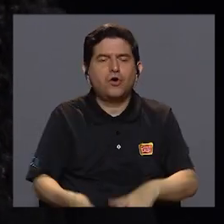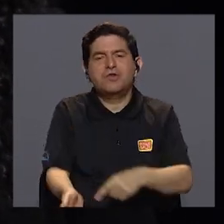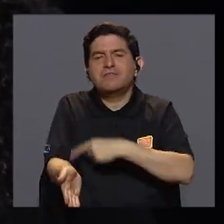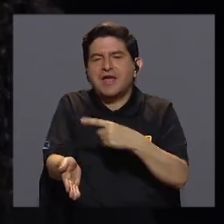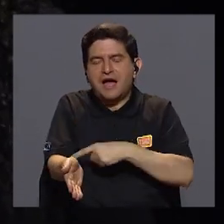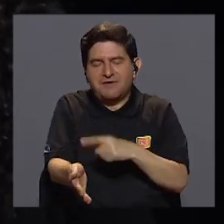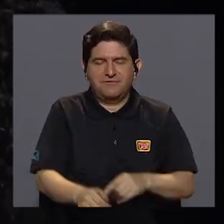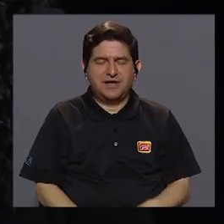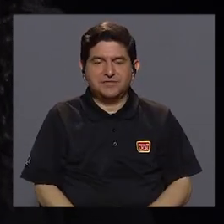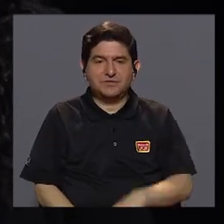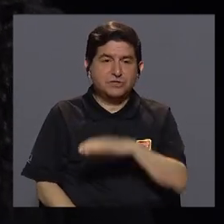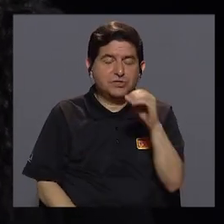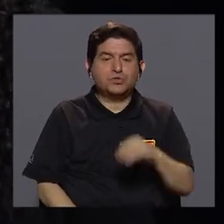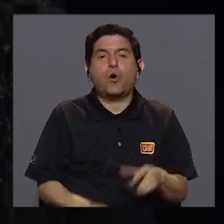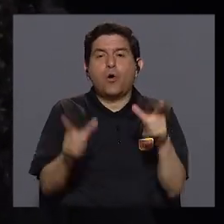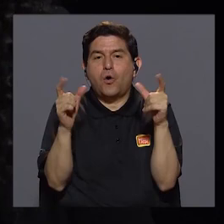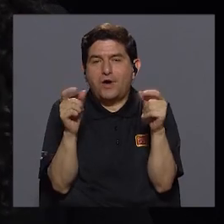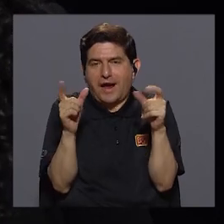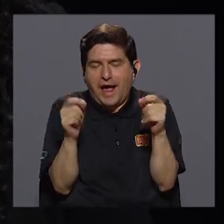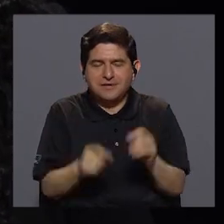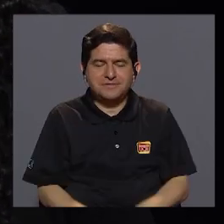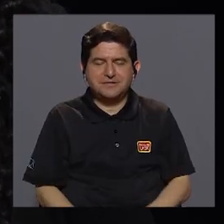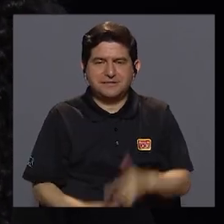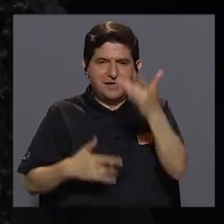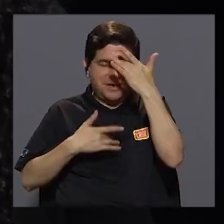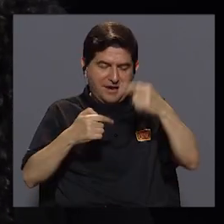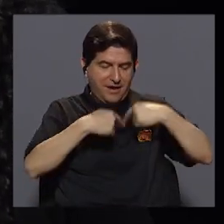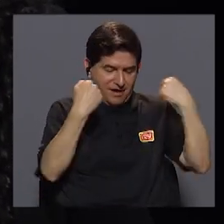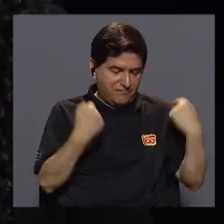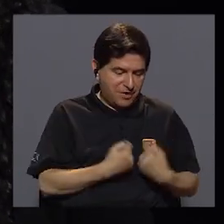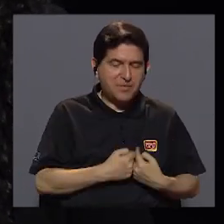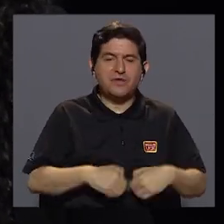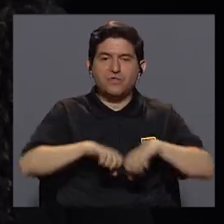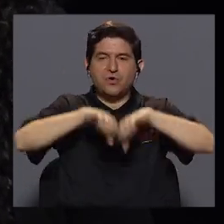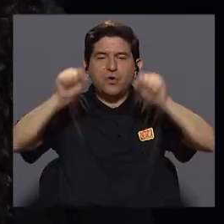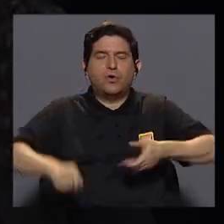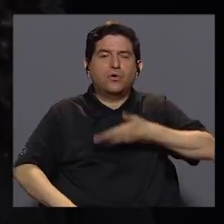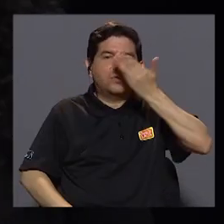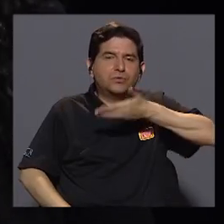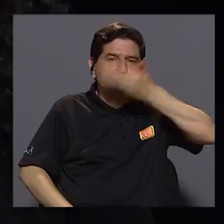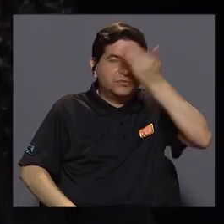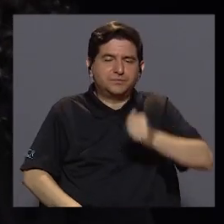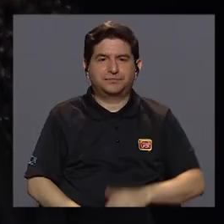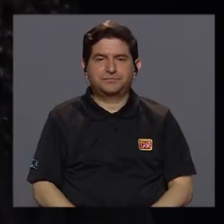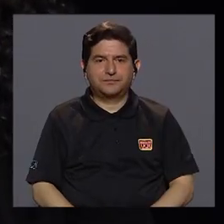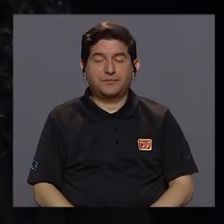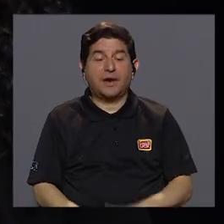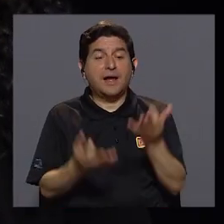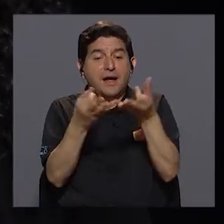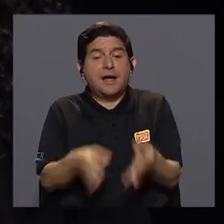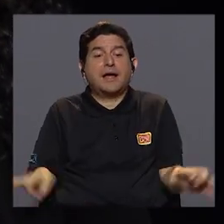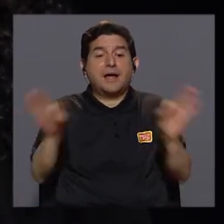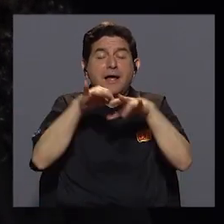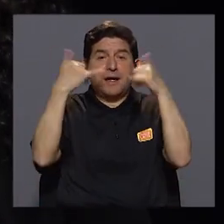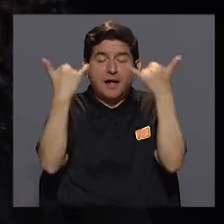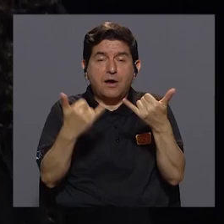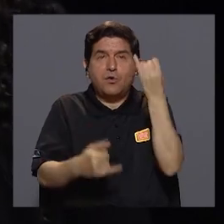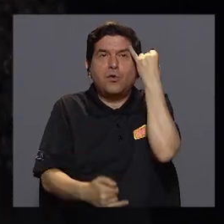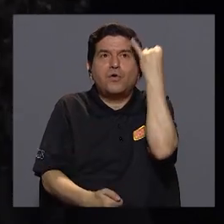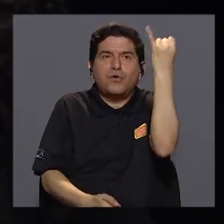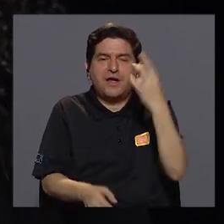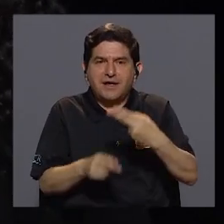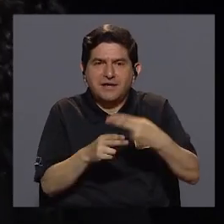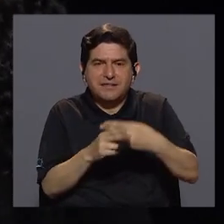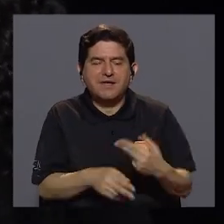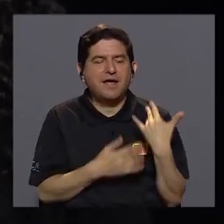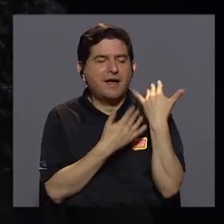diabetes, neoplasias o cáncer, enfermedades del corazón, enfermedades del sistema respiratorio. Y aquí cobra importancia un concepto